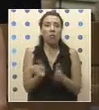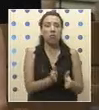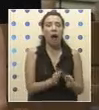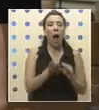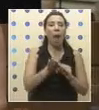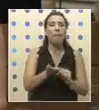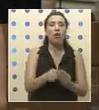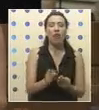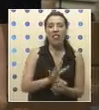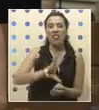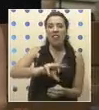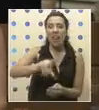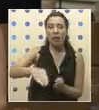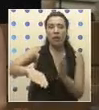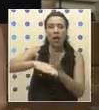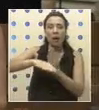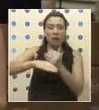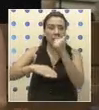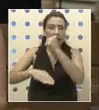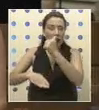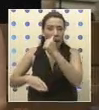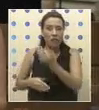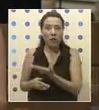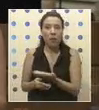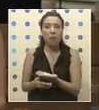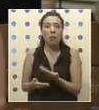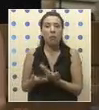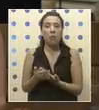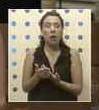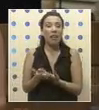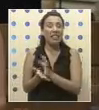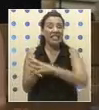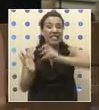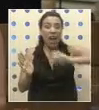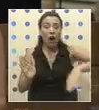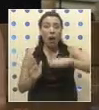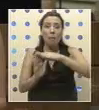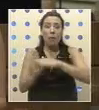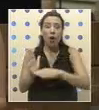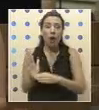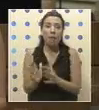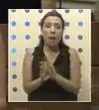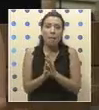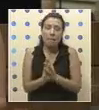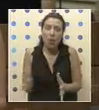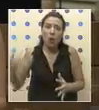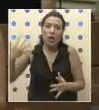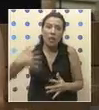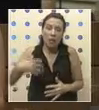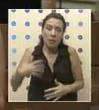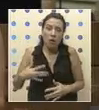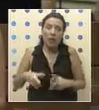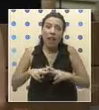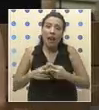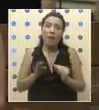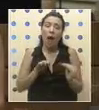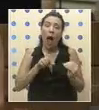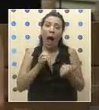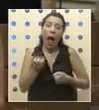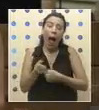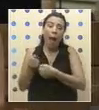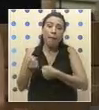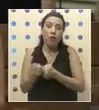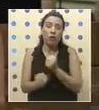delincuentes y de los microtraficantes, pues ha sacado un programa tremendamente importante, una herramienta de apoyo a la gestión